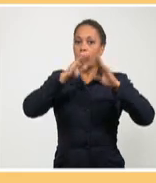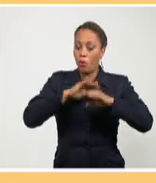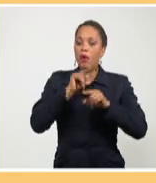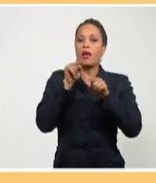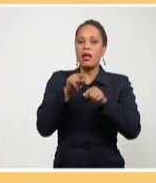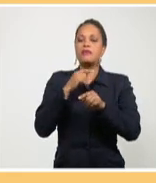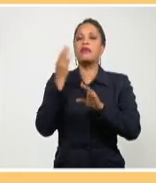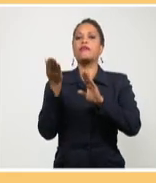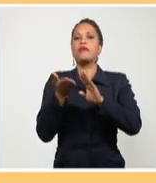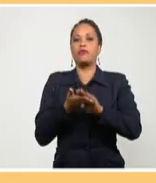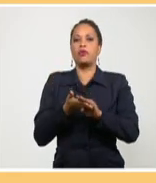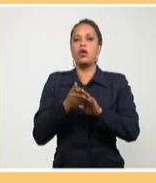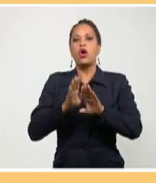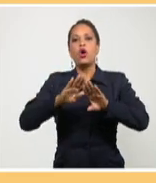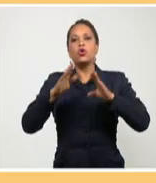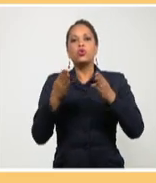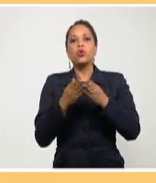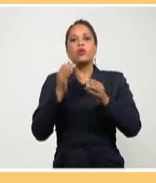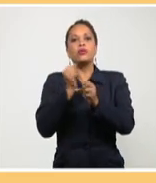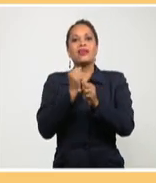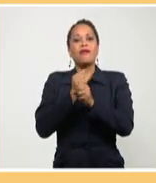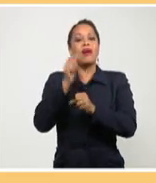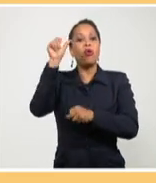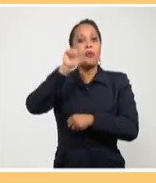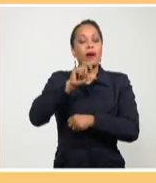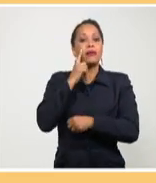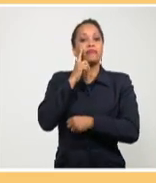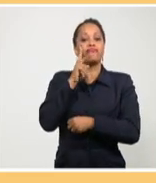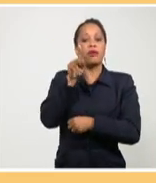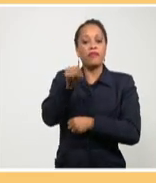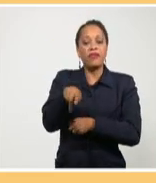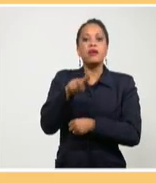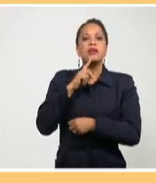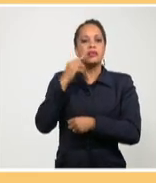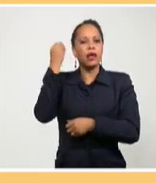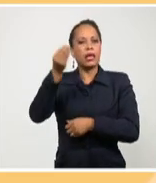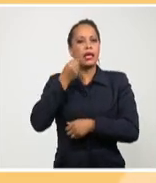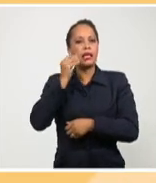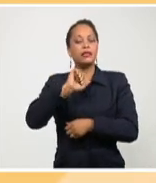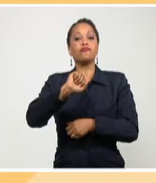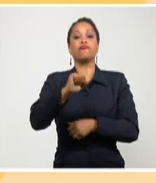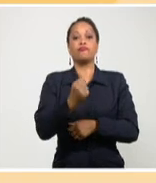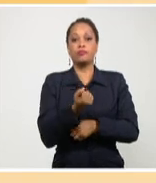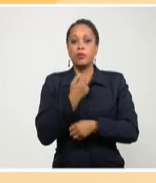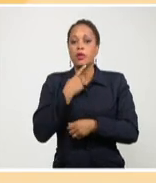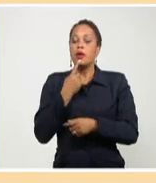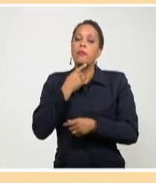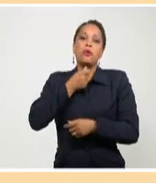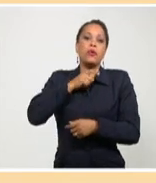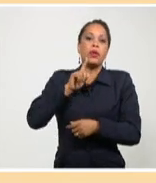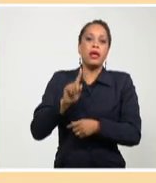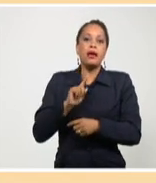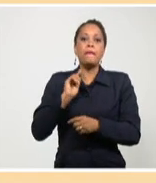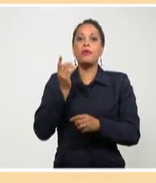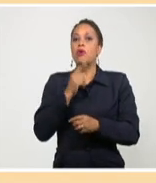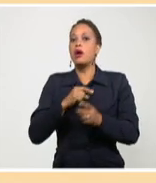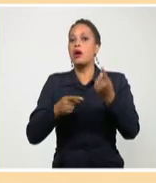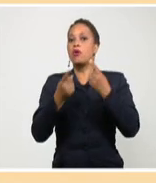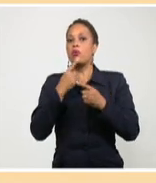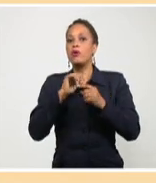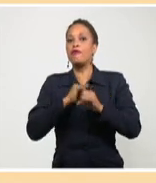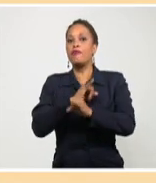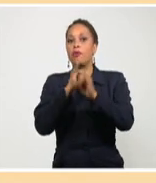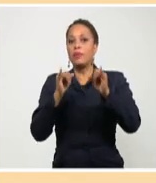el mal trabajo que pueda ser detectado allí se analiza con rigor. Un ejemplo, la nula información en muchas ocasiones